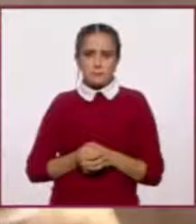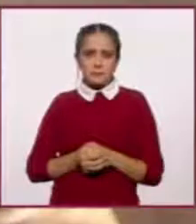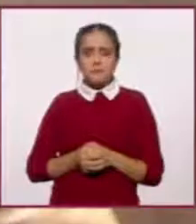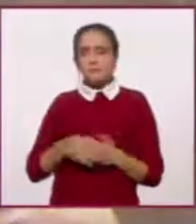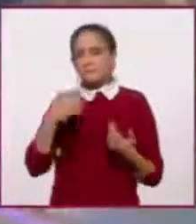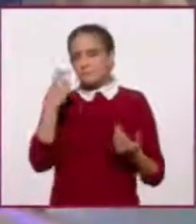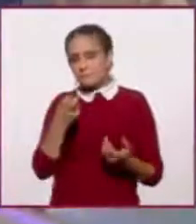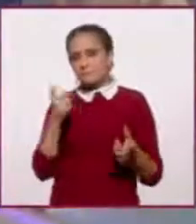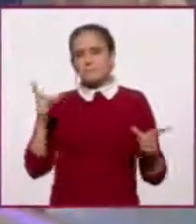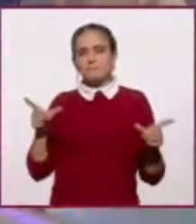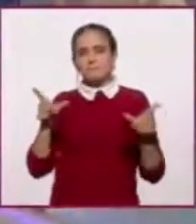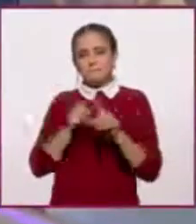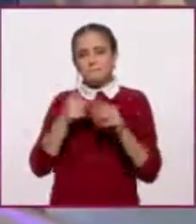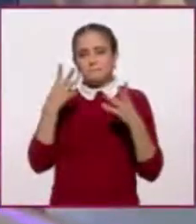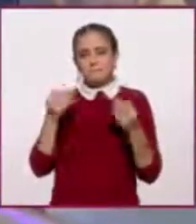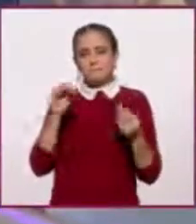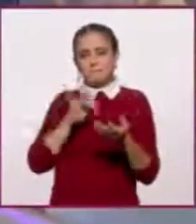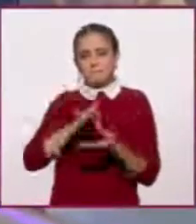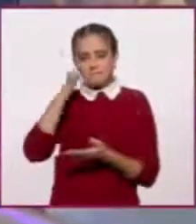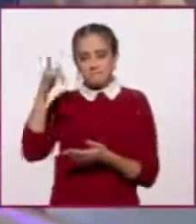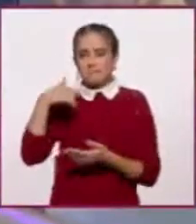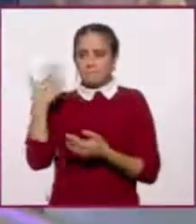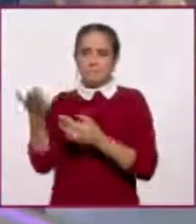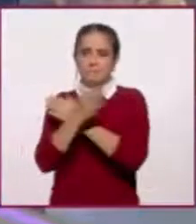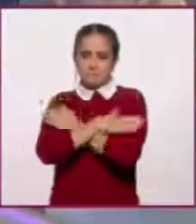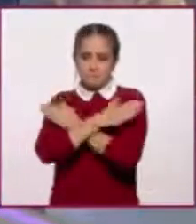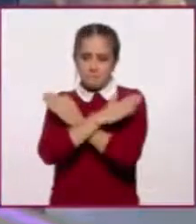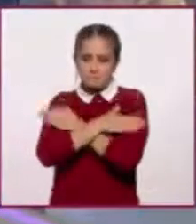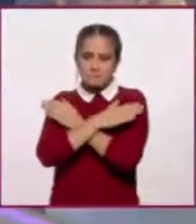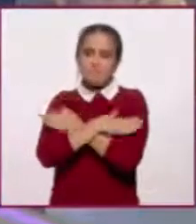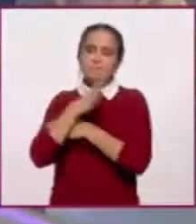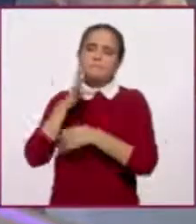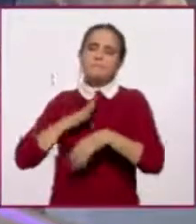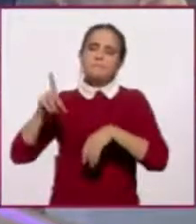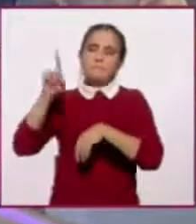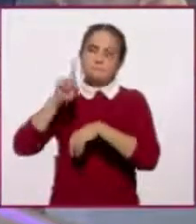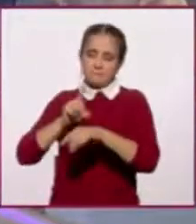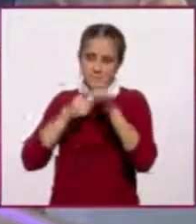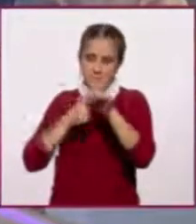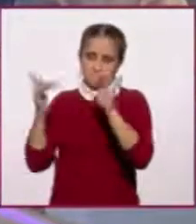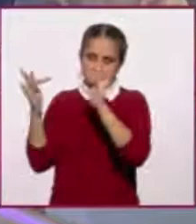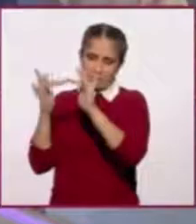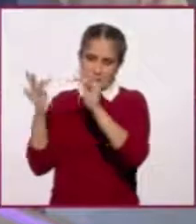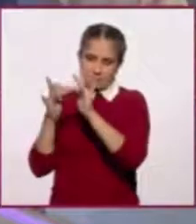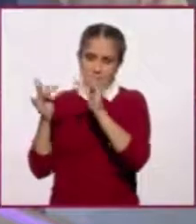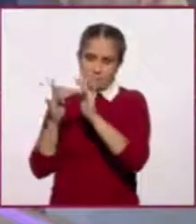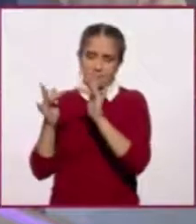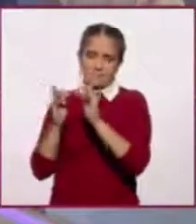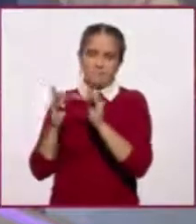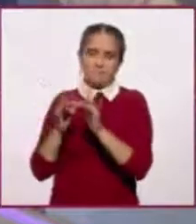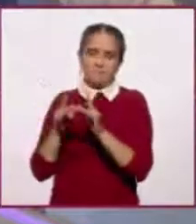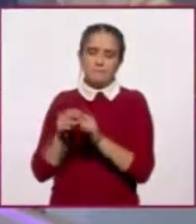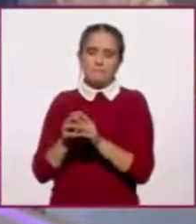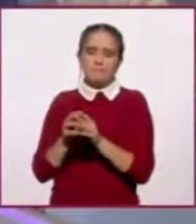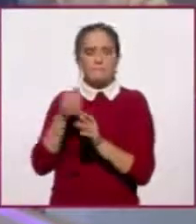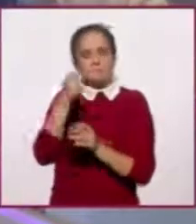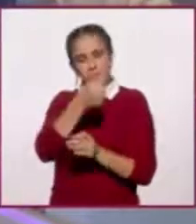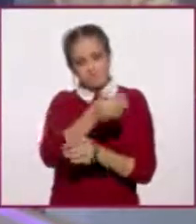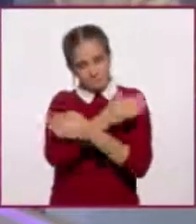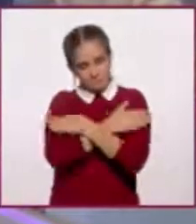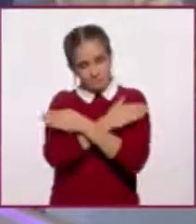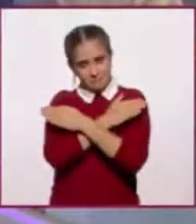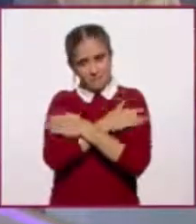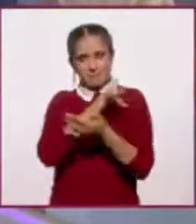bien, con eso nos vamos, Paco, te agradezco, te mando un abrazo, gracias y buenos días, te seguimos en redes. Gracias, Paco. Un abrazo, mi